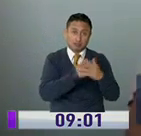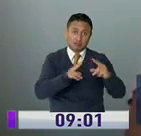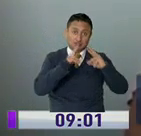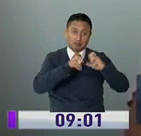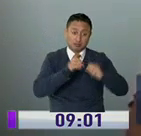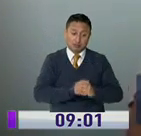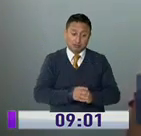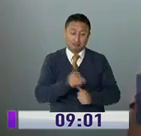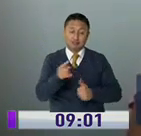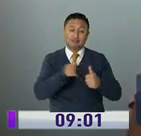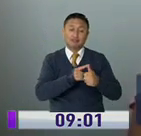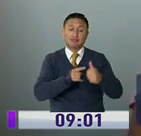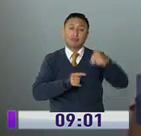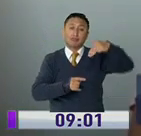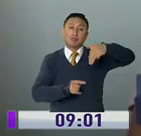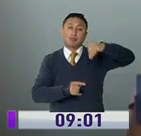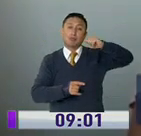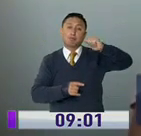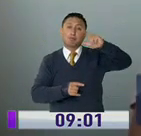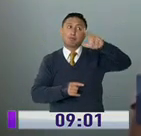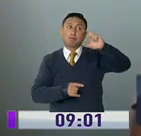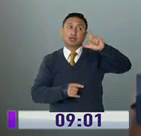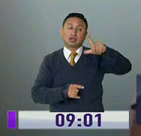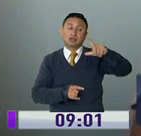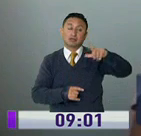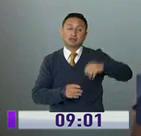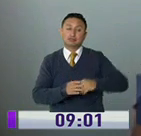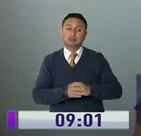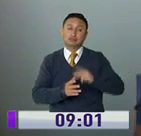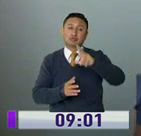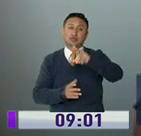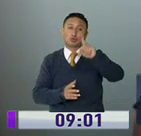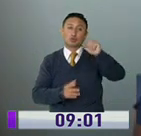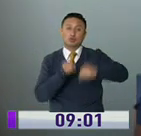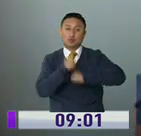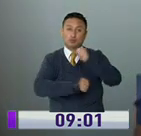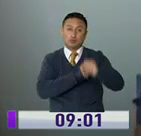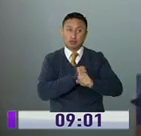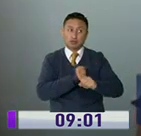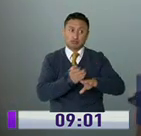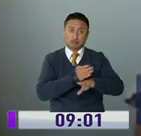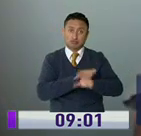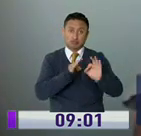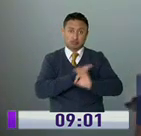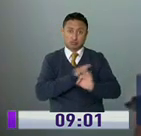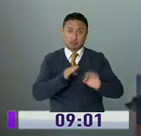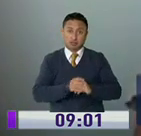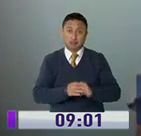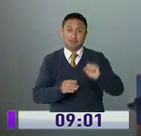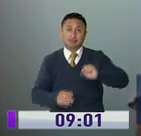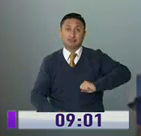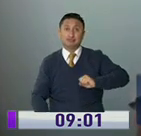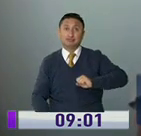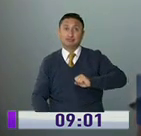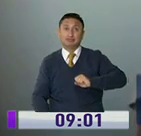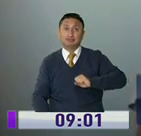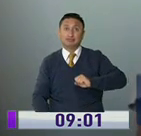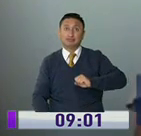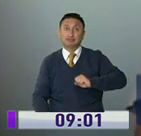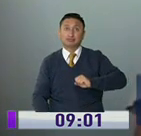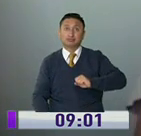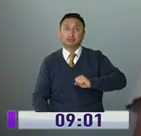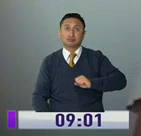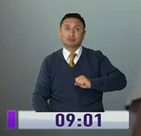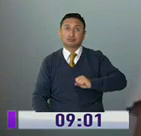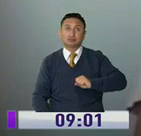responden a los nombres de Michael CH, de 31 años, que no registra antecedentes, y David D., de 27 años, que